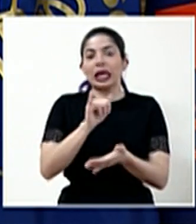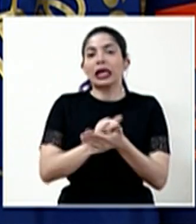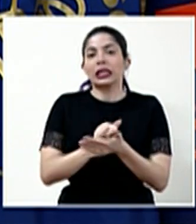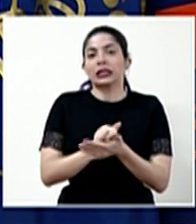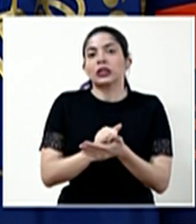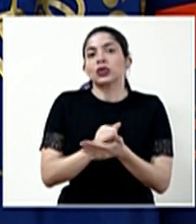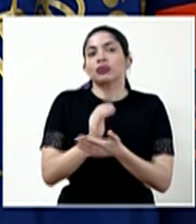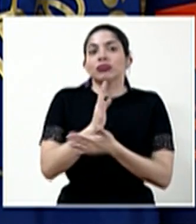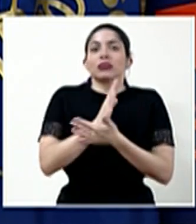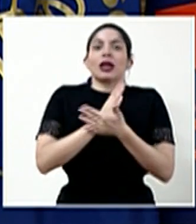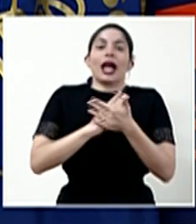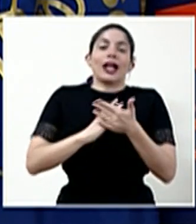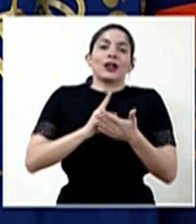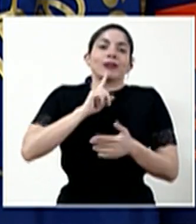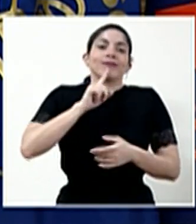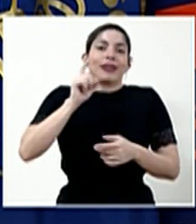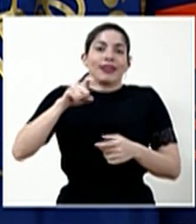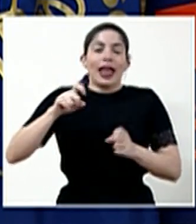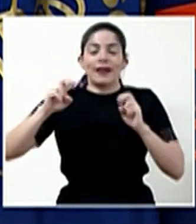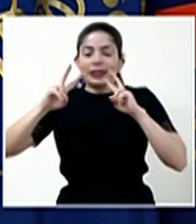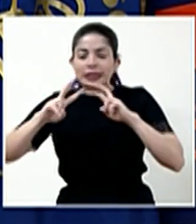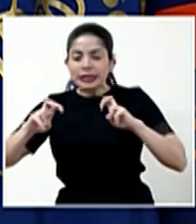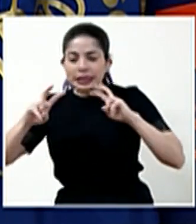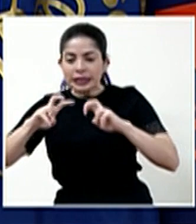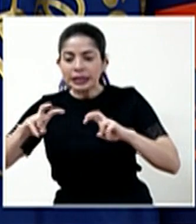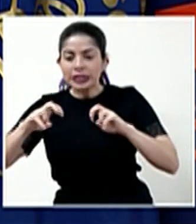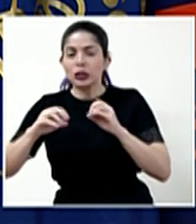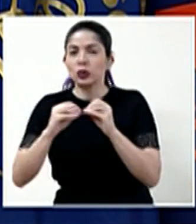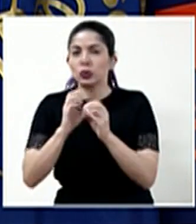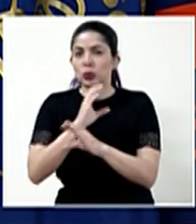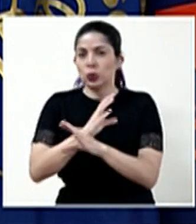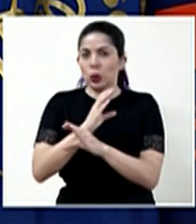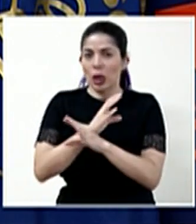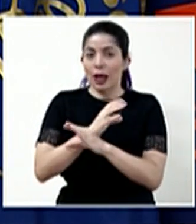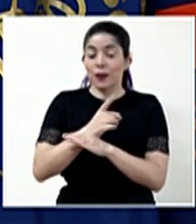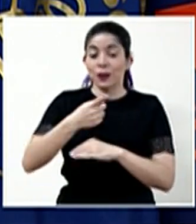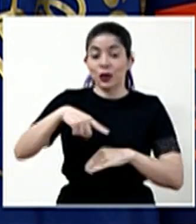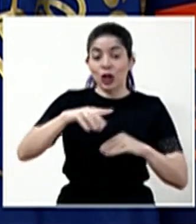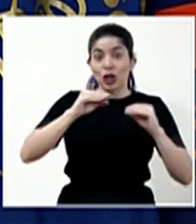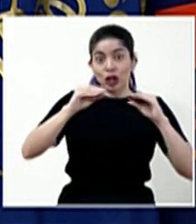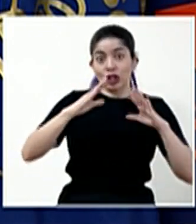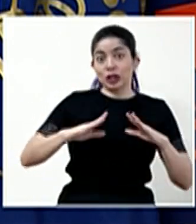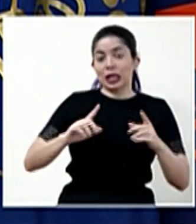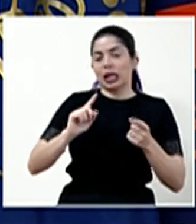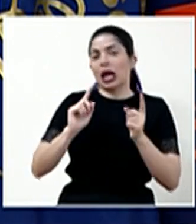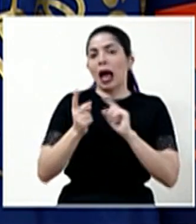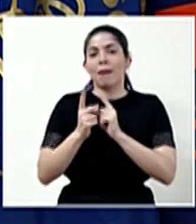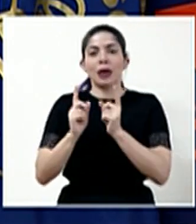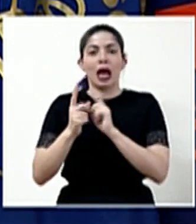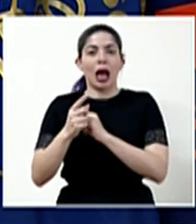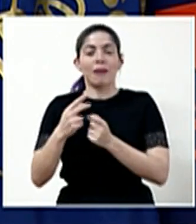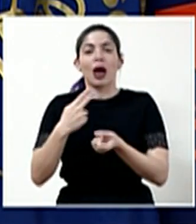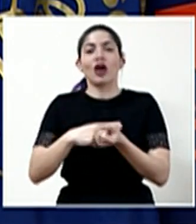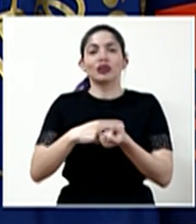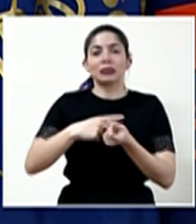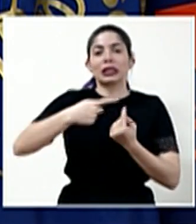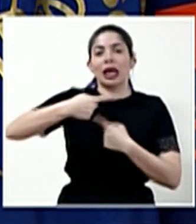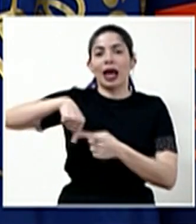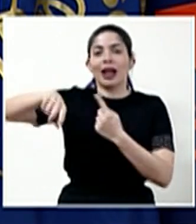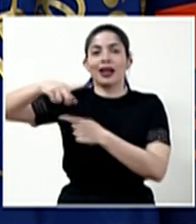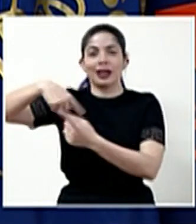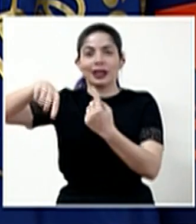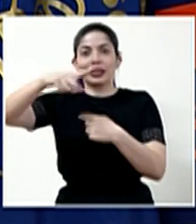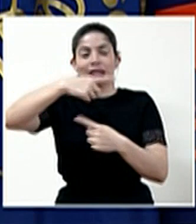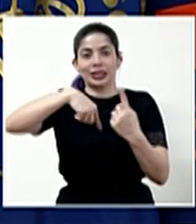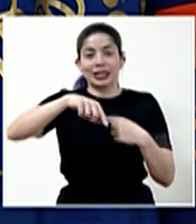realmente tenemos que valorar con mucho cuidado. Esos docentes rotan entre hospitales y fue parte de